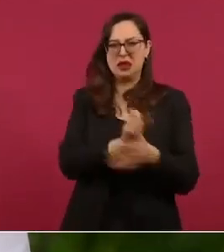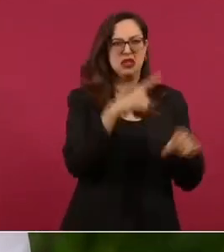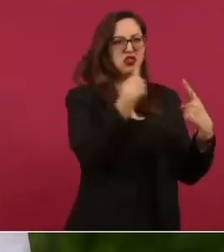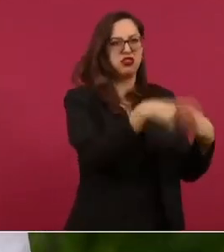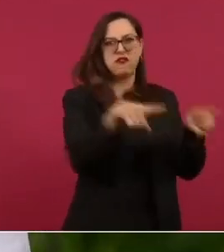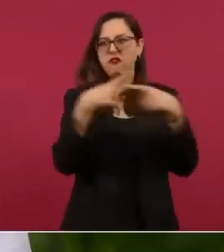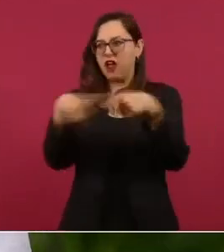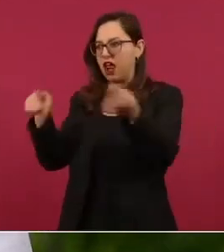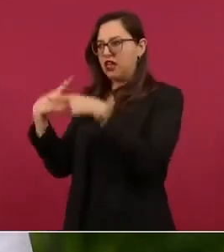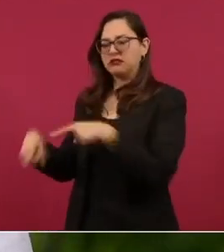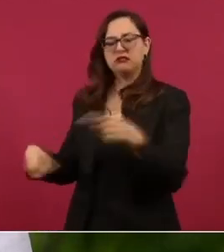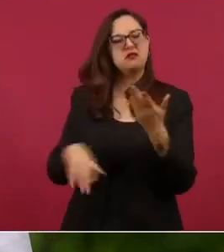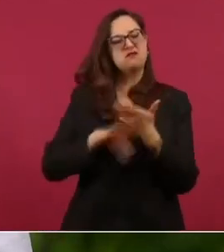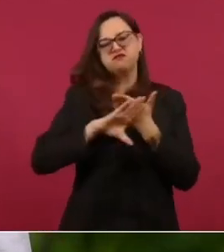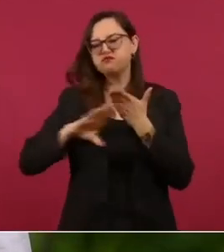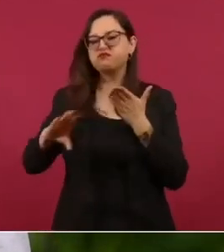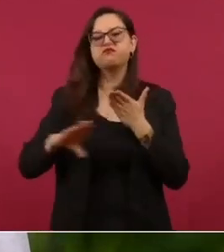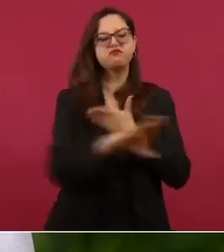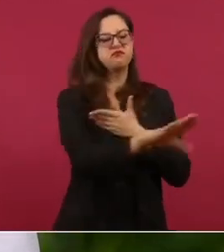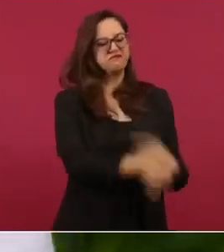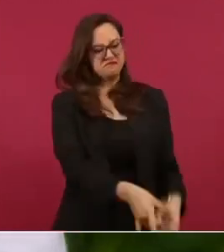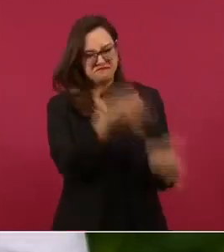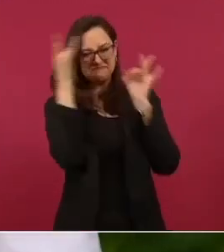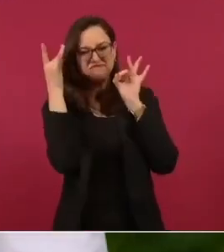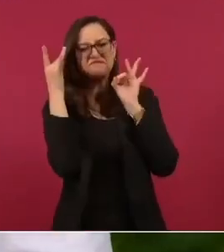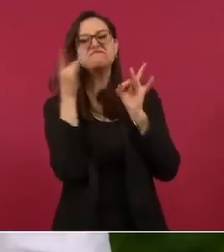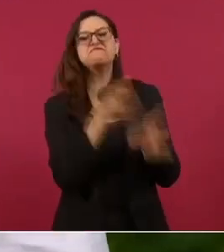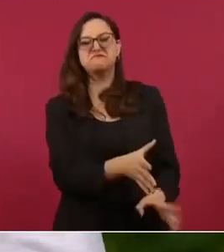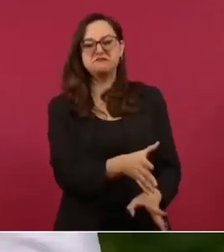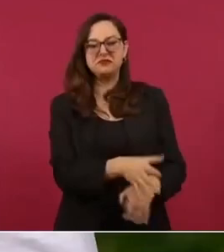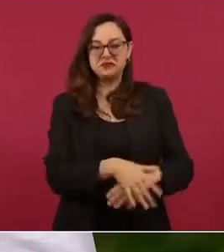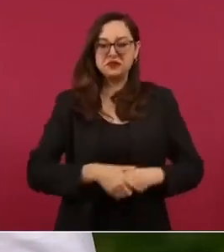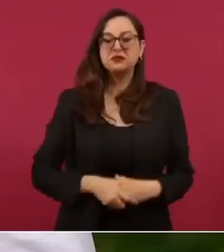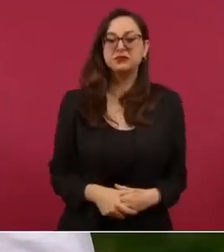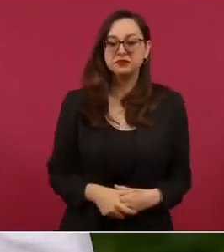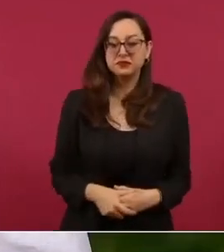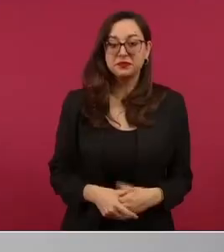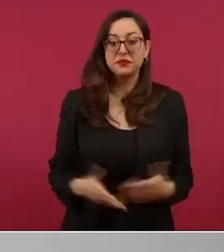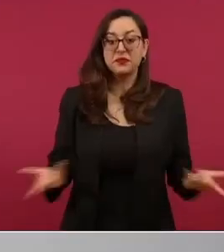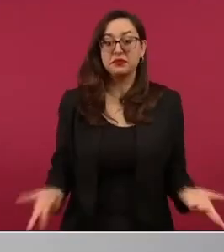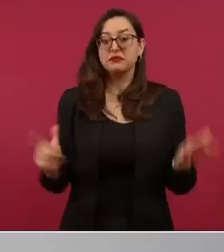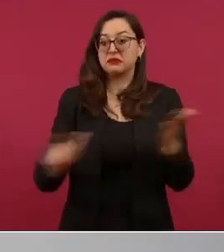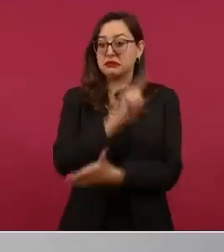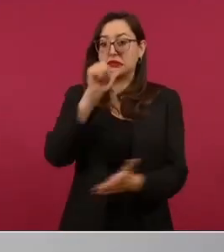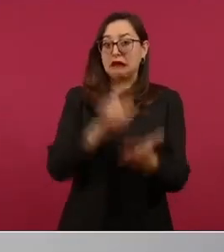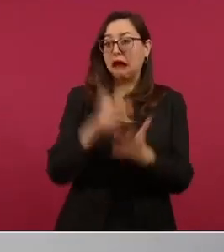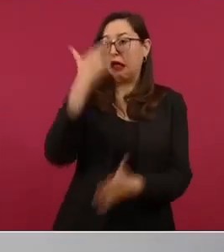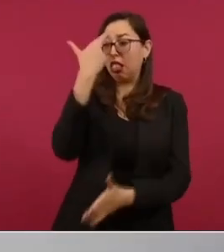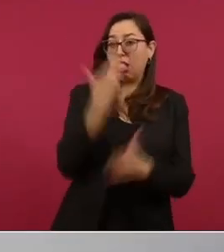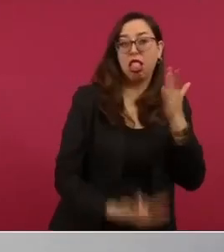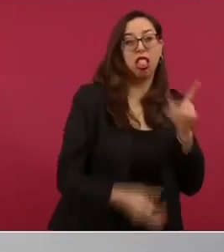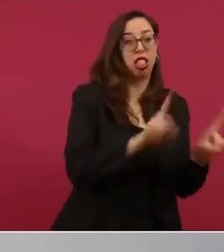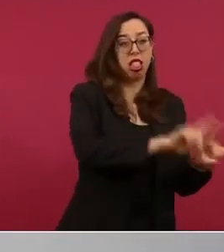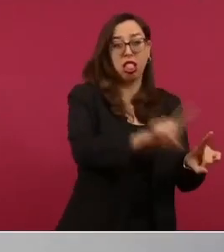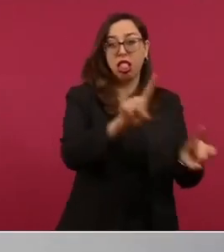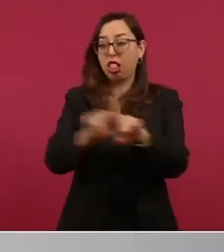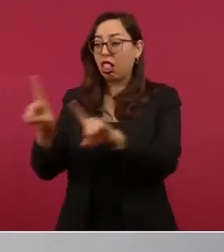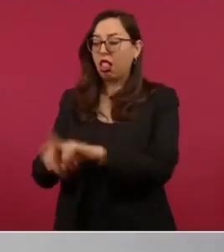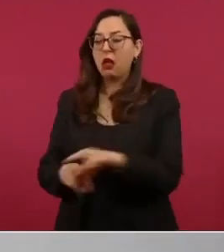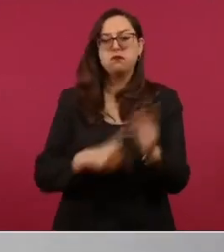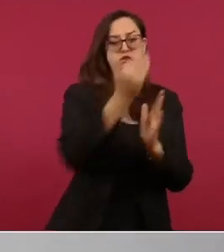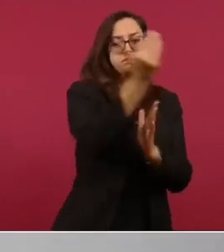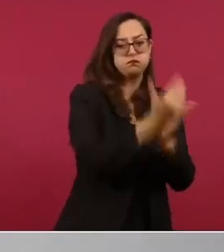hemos reducido la incidencia delictiva las manifestaciones de